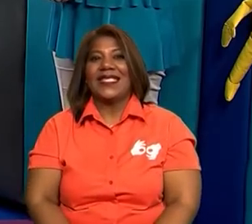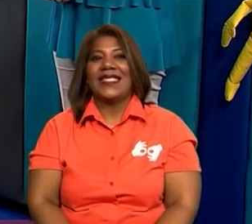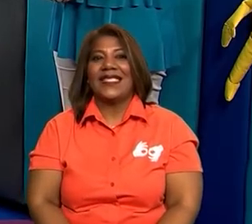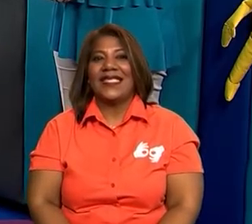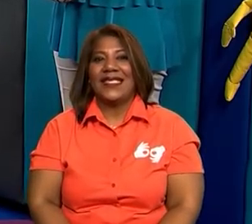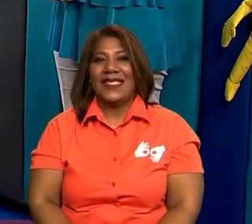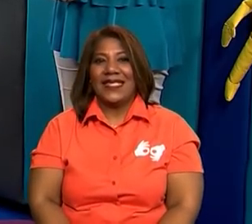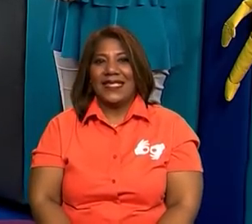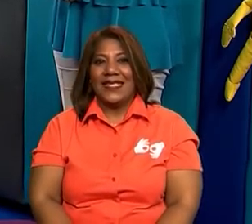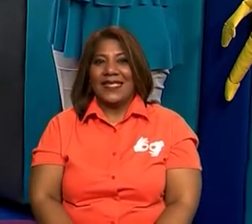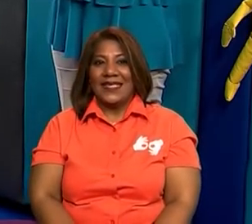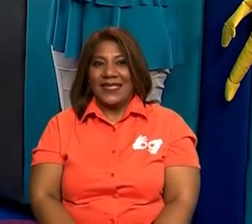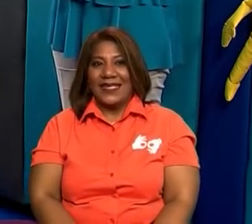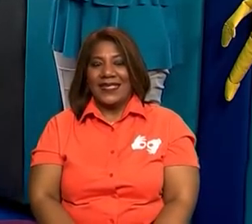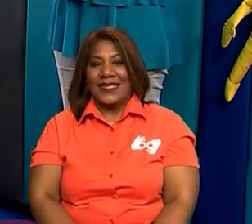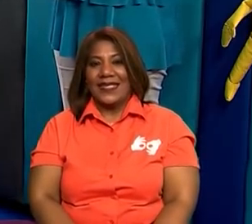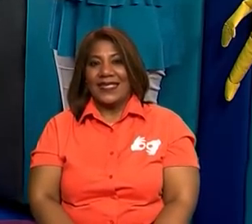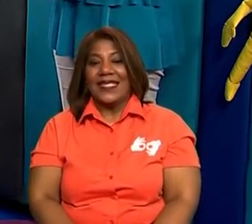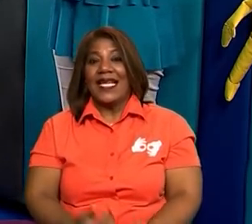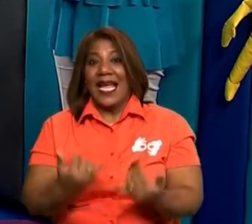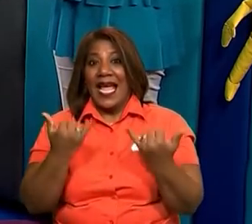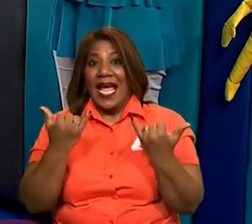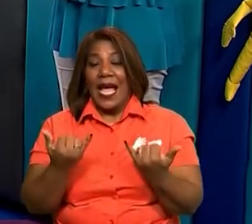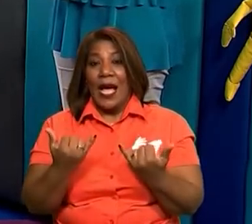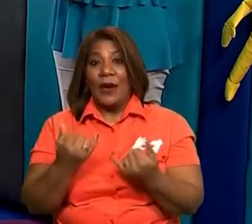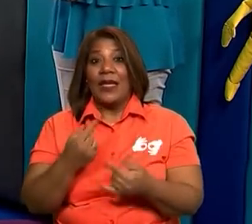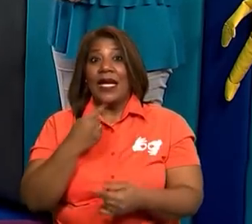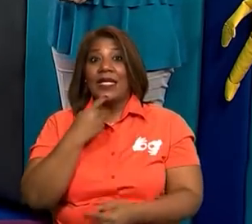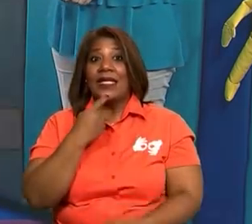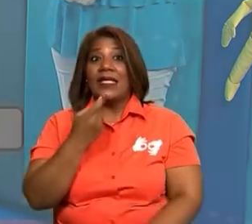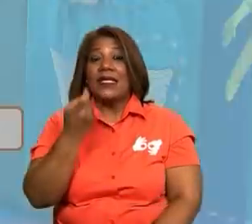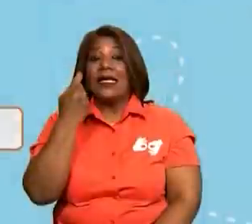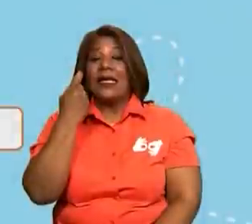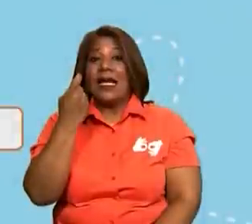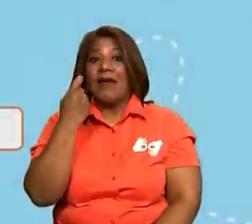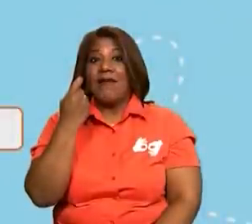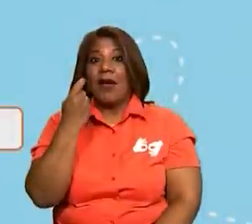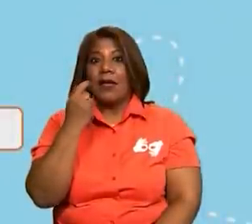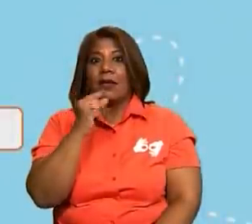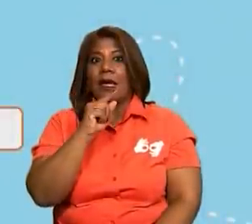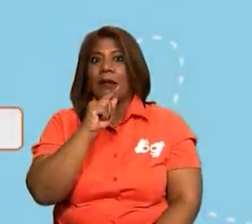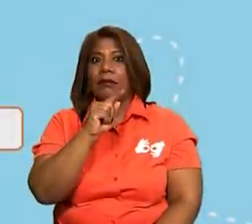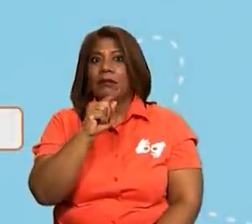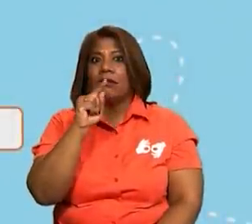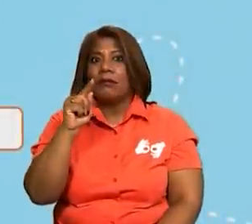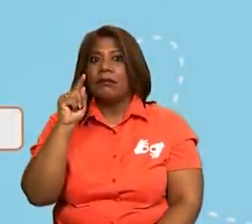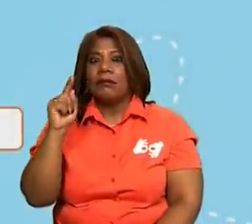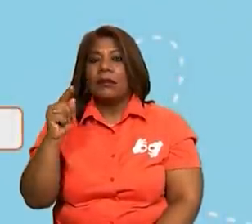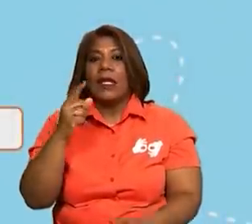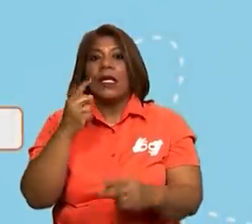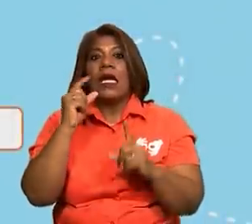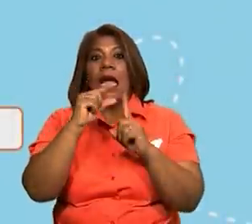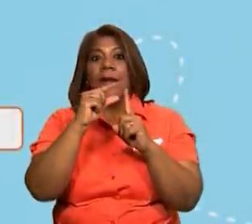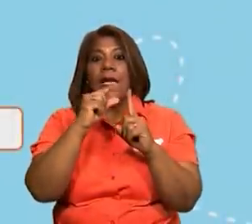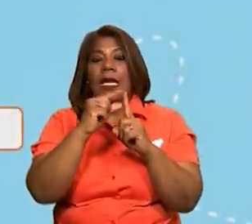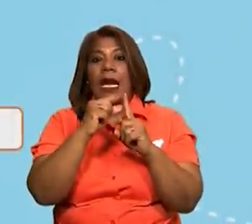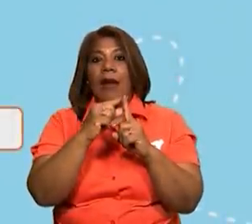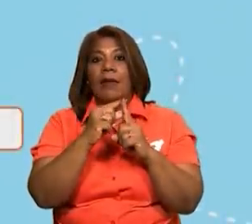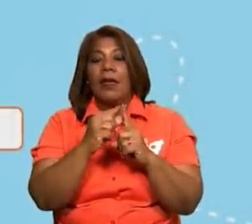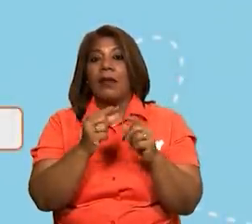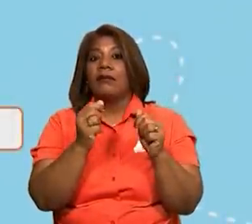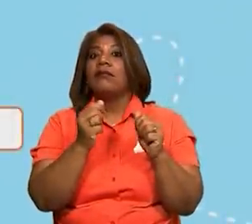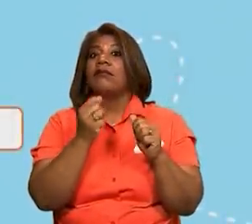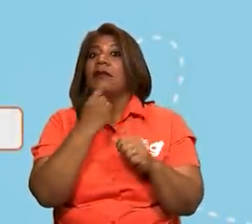Bien, chicos. Ahora tenemos, escribe las palabras de acuerdo a la ilustración, utiliza los